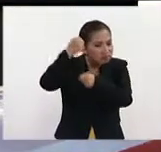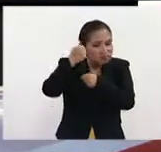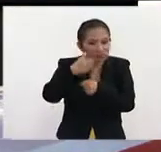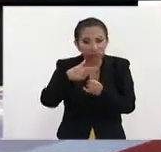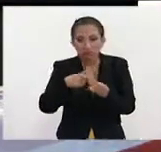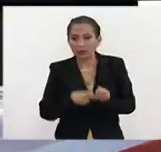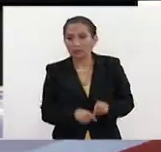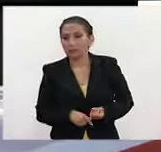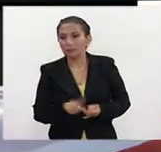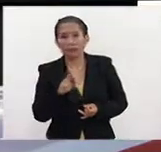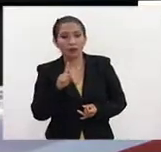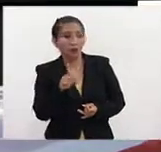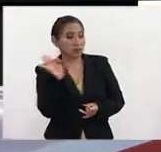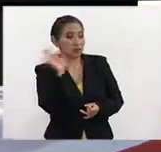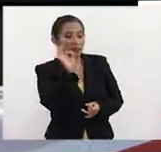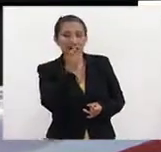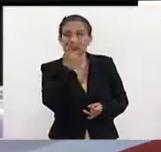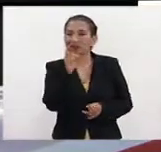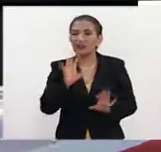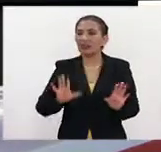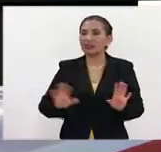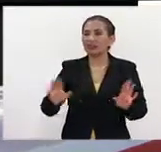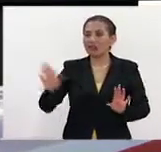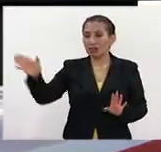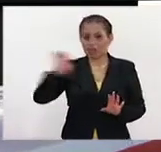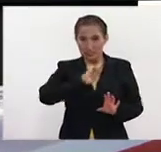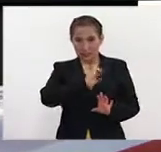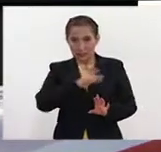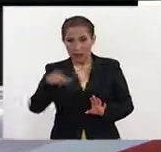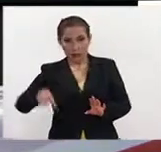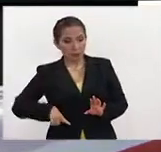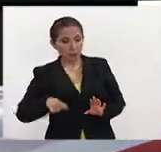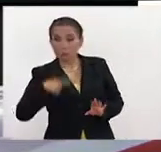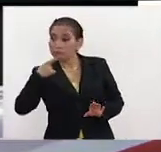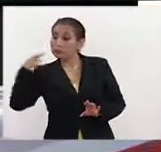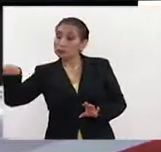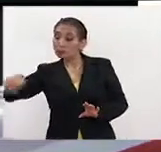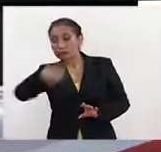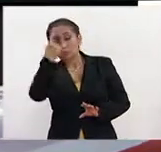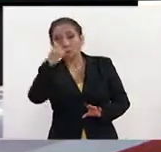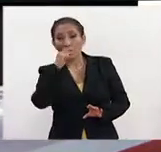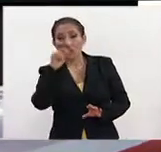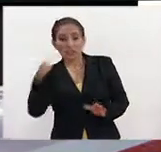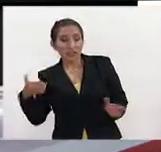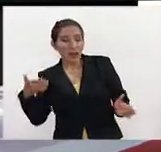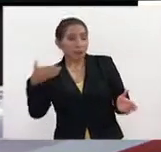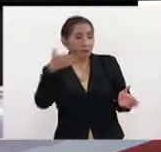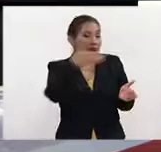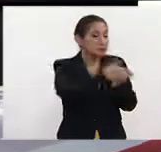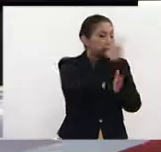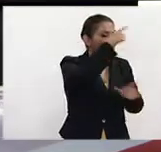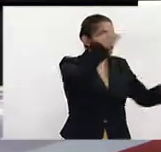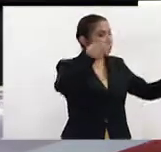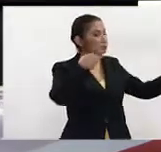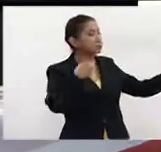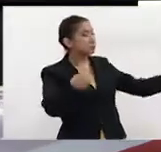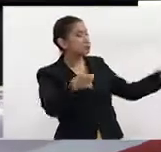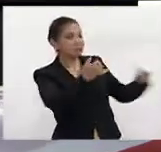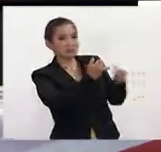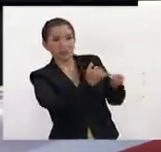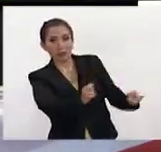si decidiera el gobierno de Mariano Rajoy enviar a la Guardia Nacional a Cataluña para contener